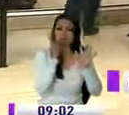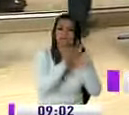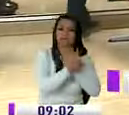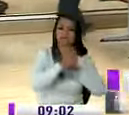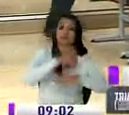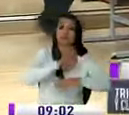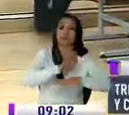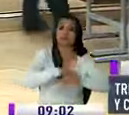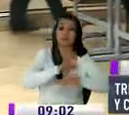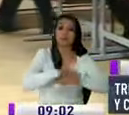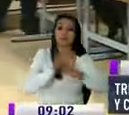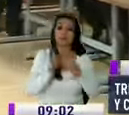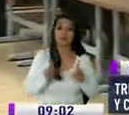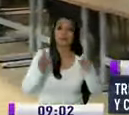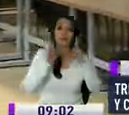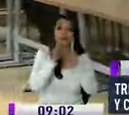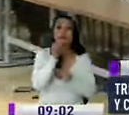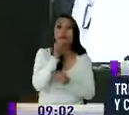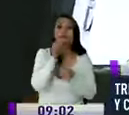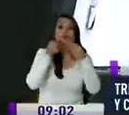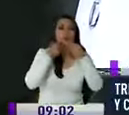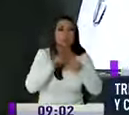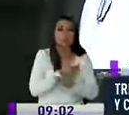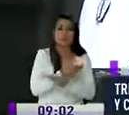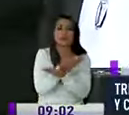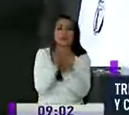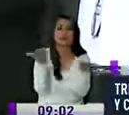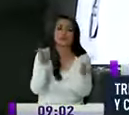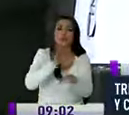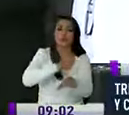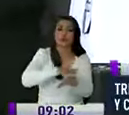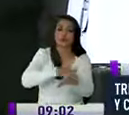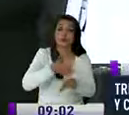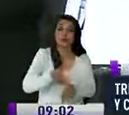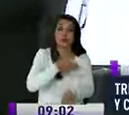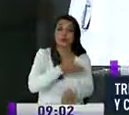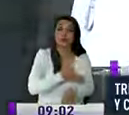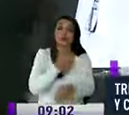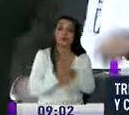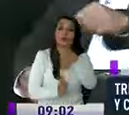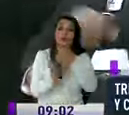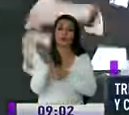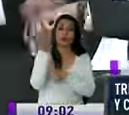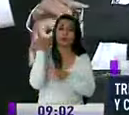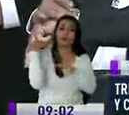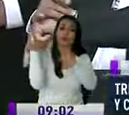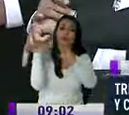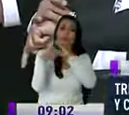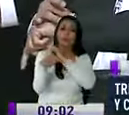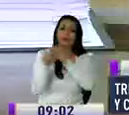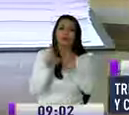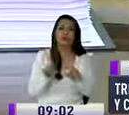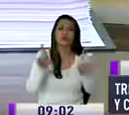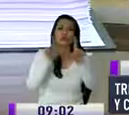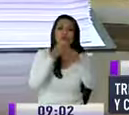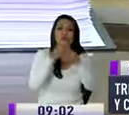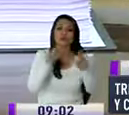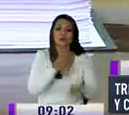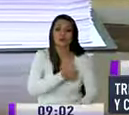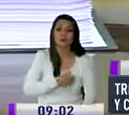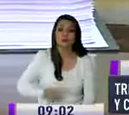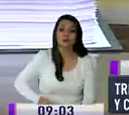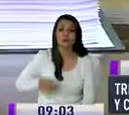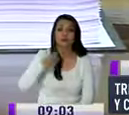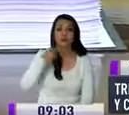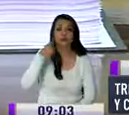supuesto delito de divulgación de información reservada eso tras publicar hace cuatro años correos electrónicos y documentos del expresidente Rafael